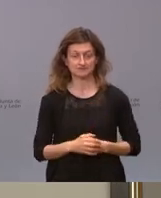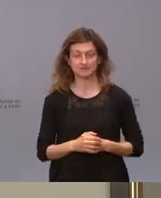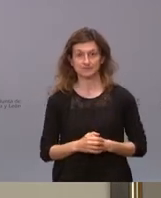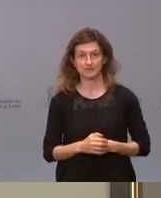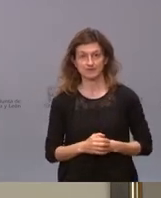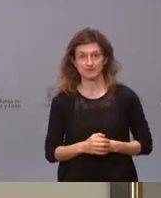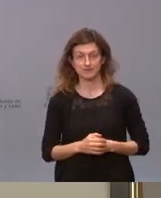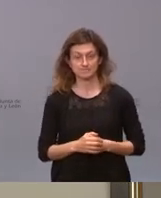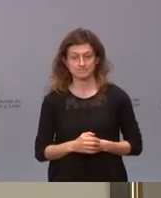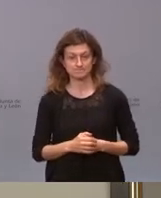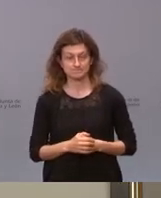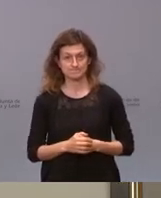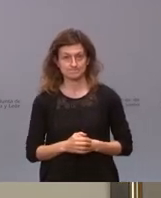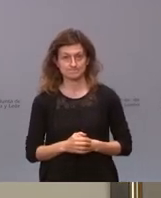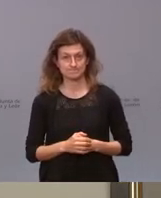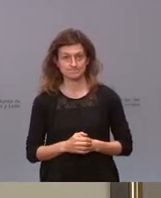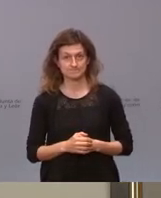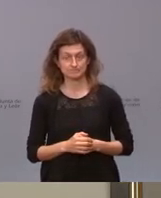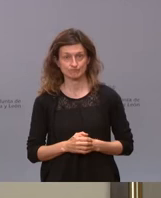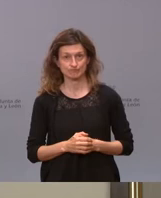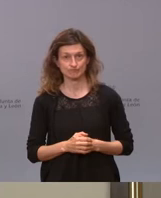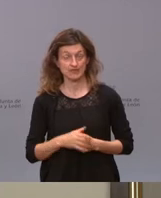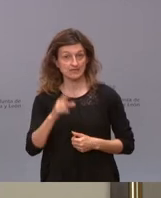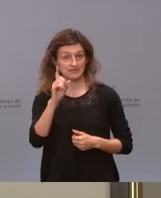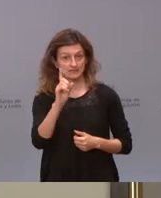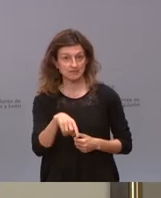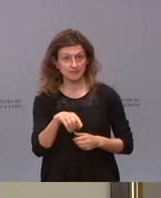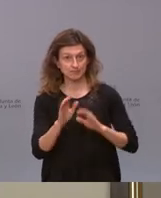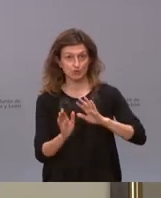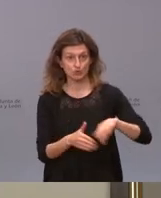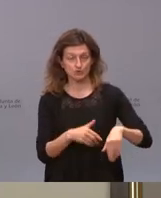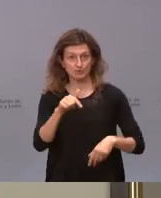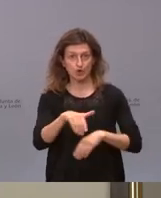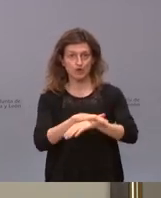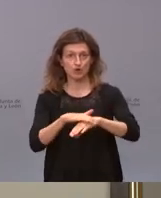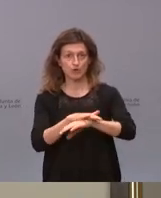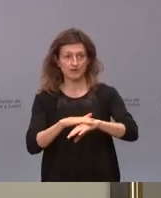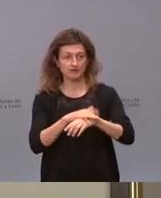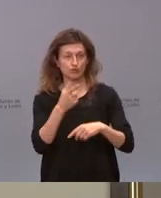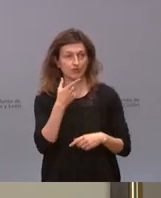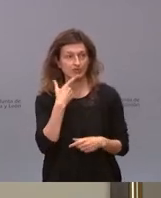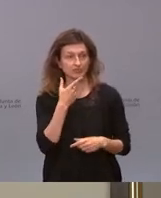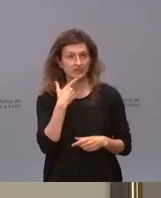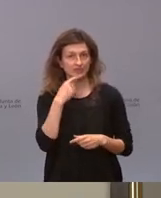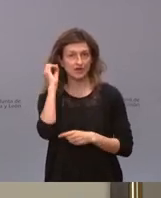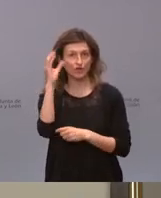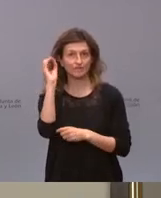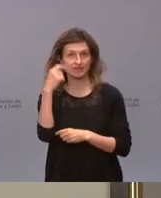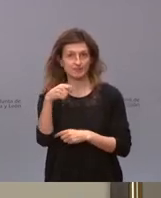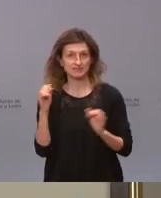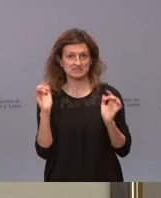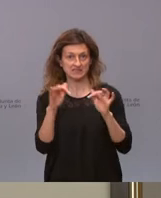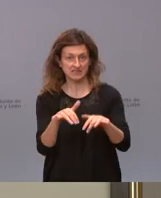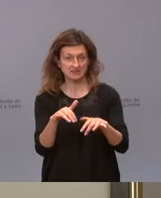vamos de las vías de alta capacidad y por último hoy el gobierno ha anunciado una conferencia de presidentes